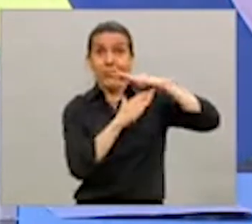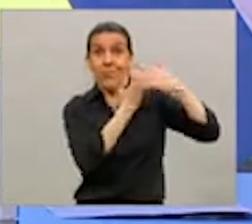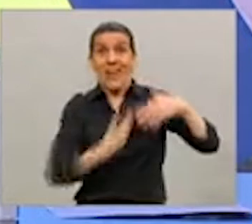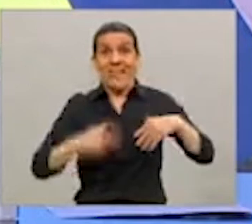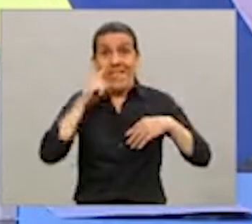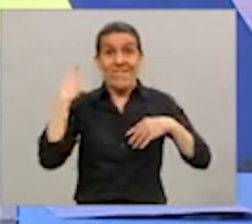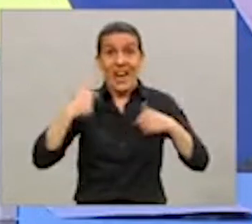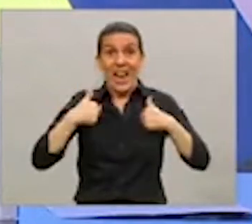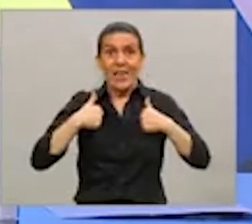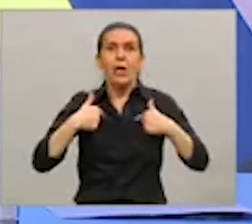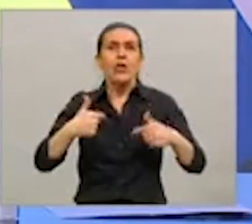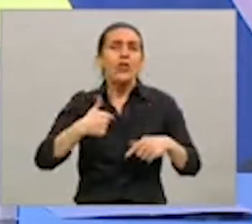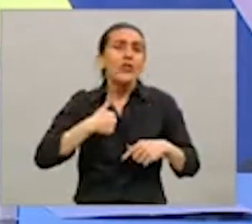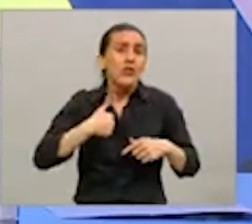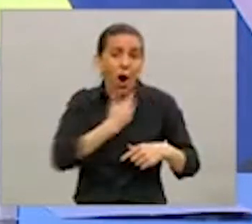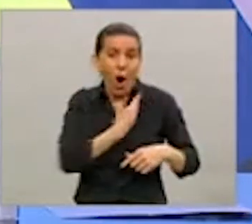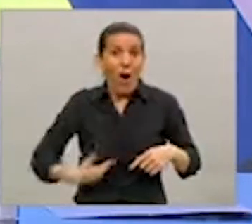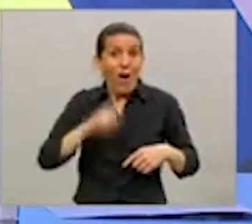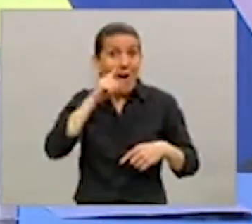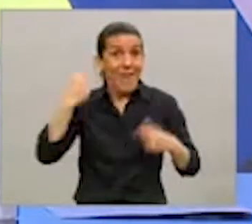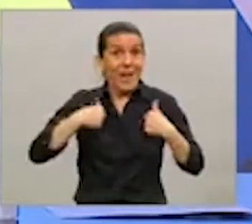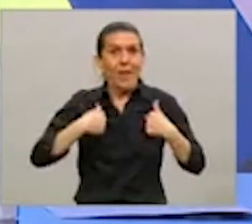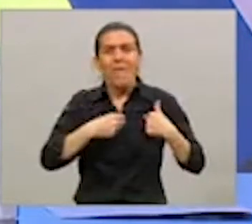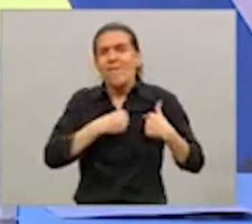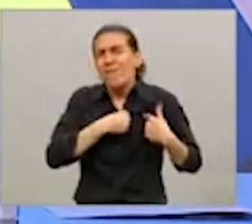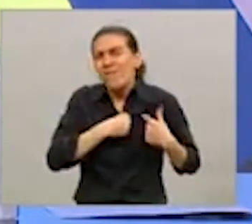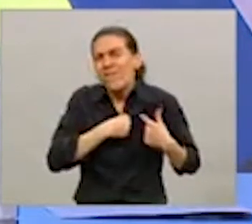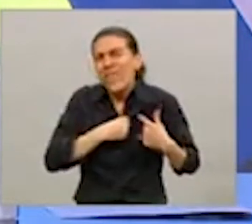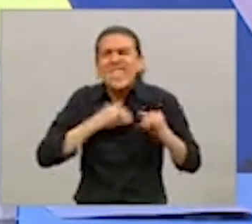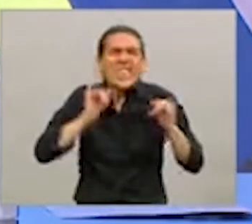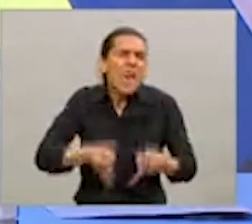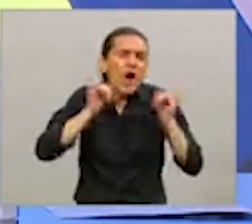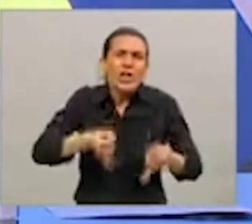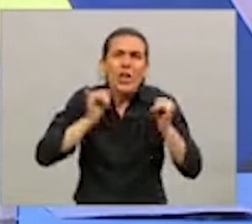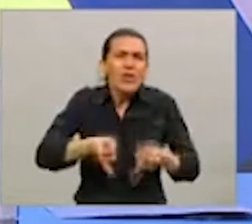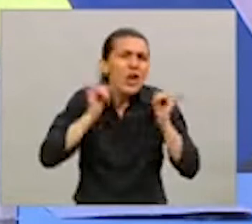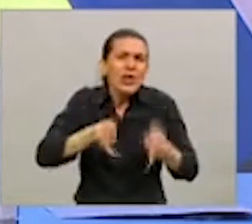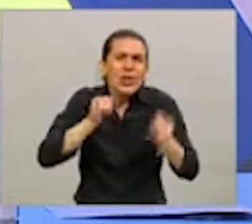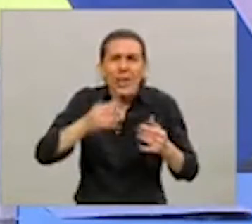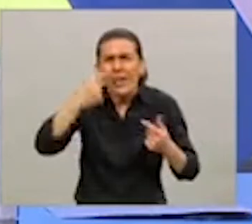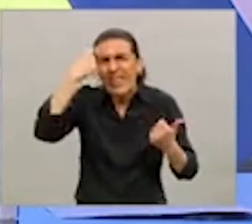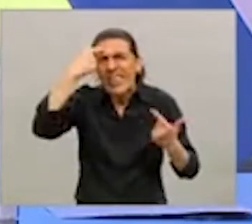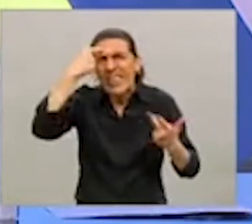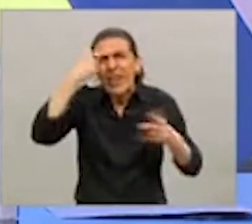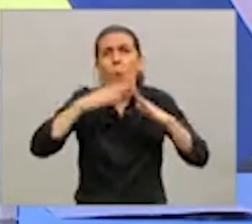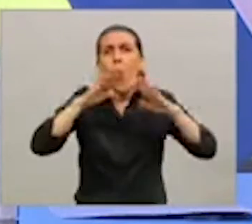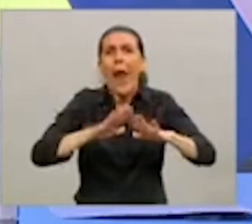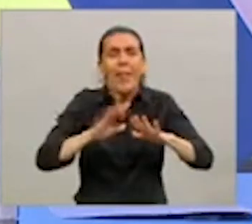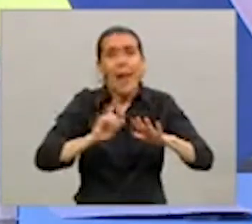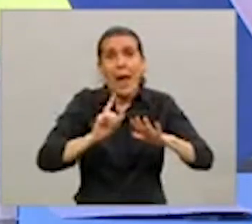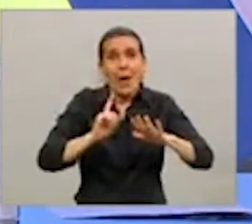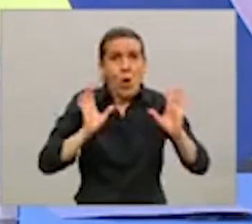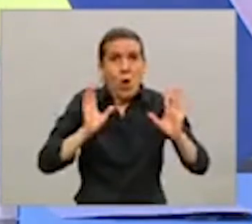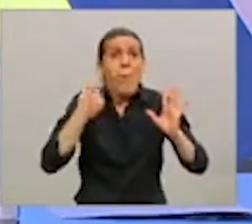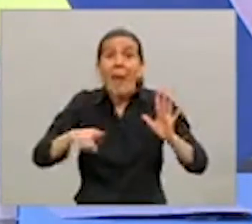nunca se enamoró de la cuarentena. La cuarentena es un remedio para la pandemia, el único que conocemos.